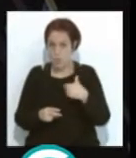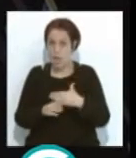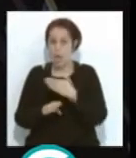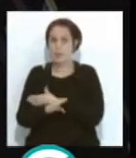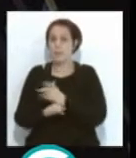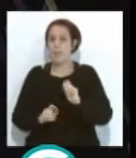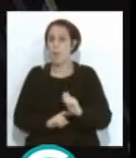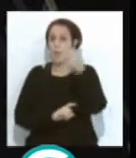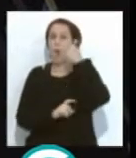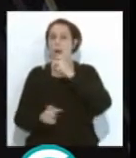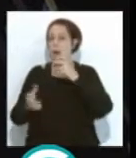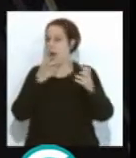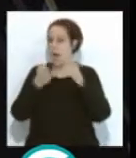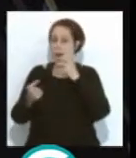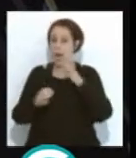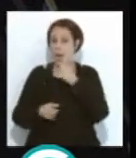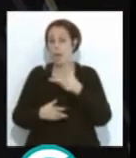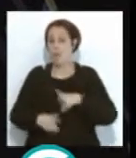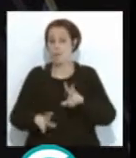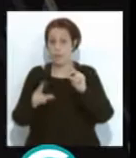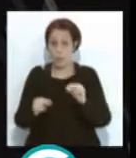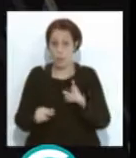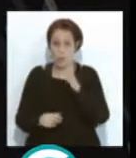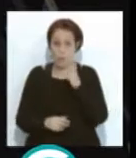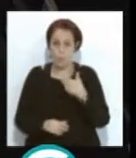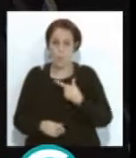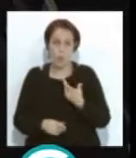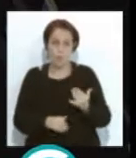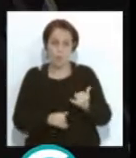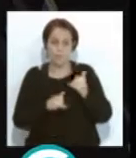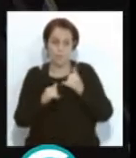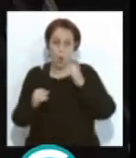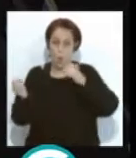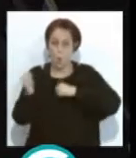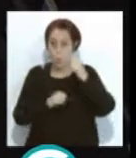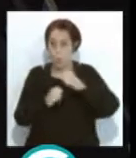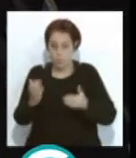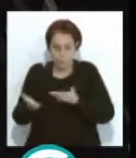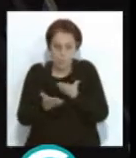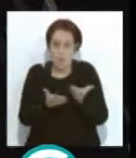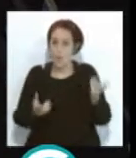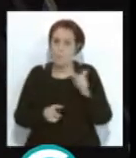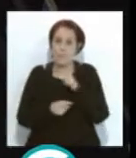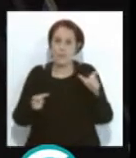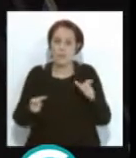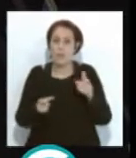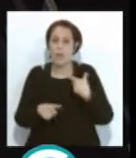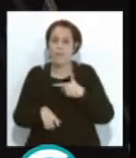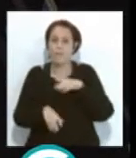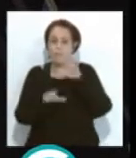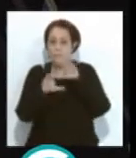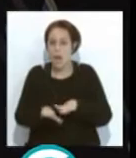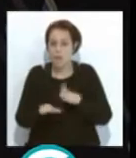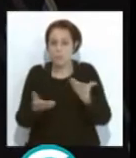campeones y ahora se ha dejado de gritar campeones. Exacto. Pero porque se ha llegado al mismo concurso, ha pedido eso, la gente, los aficionados, todo el mundo.